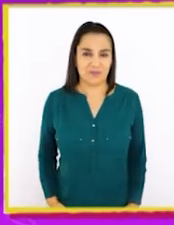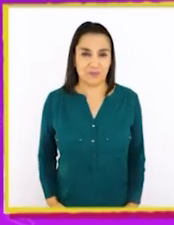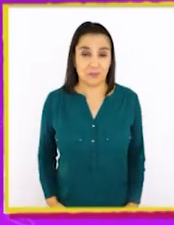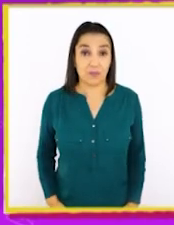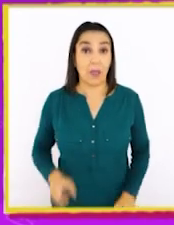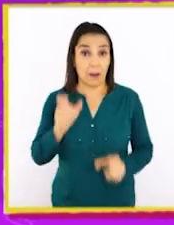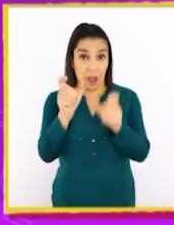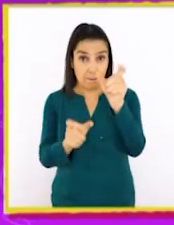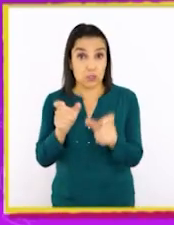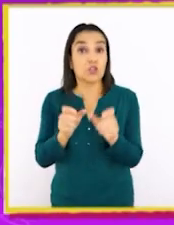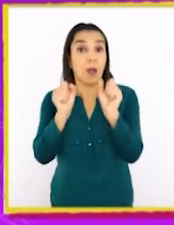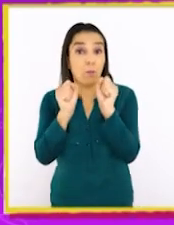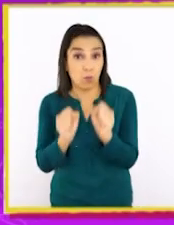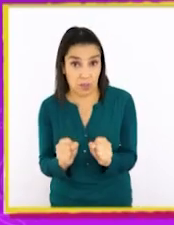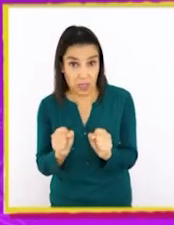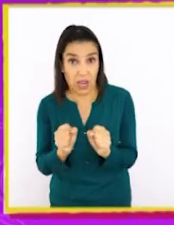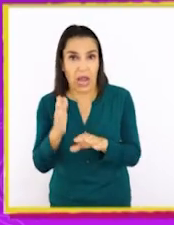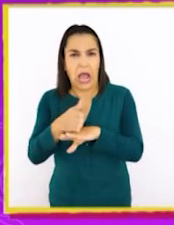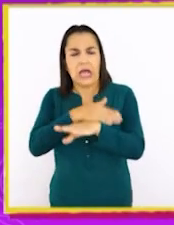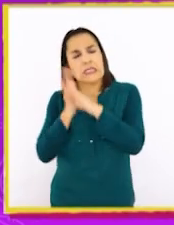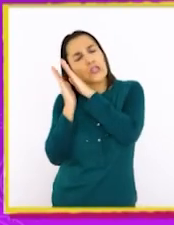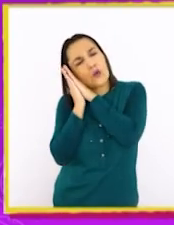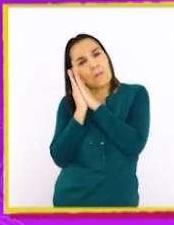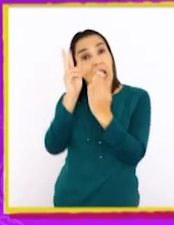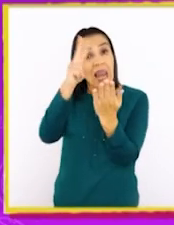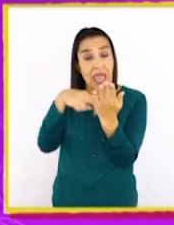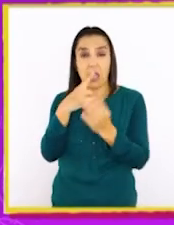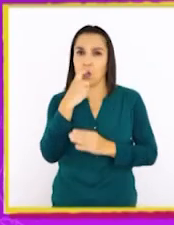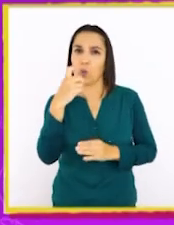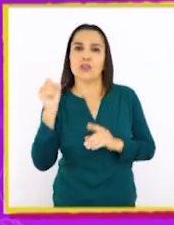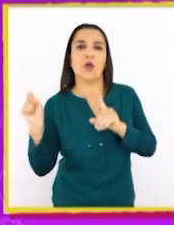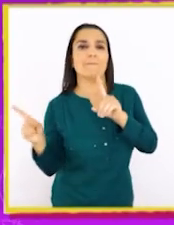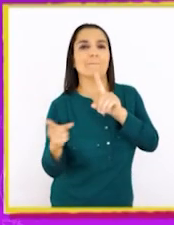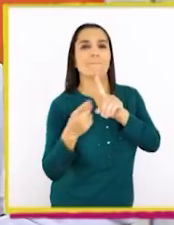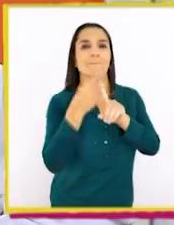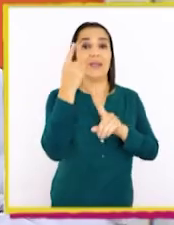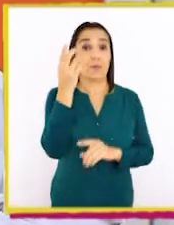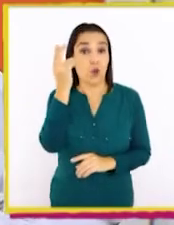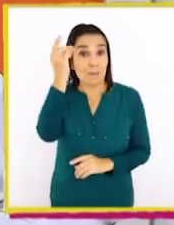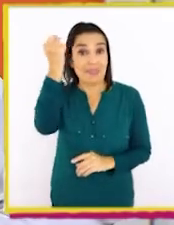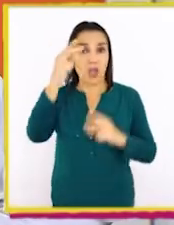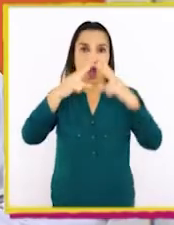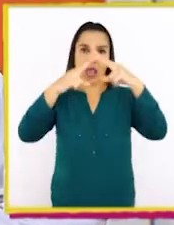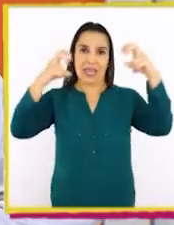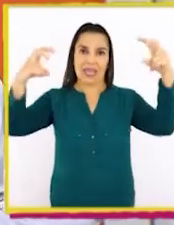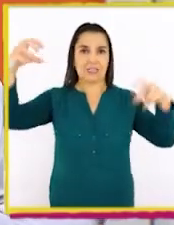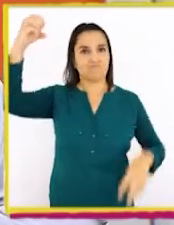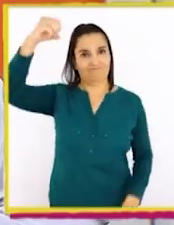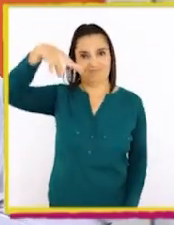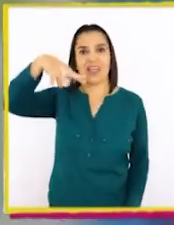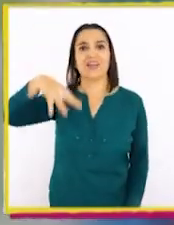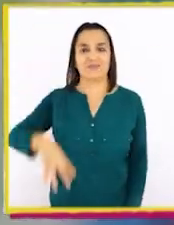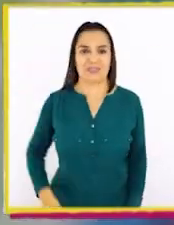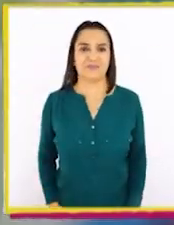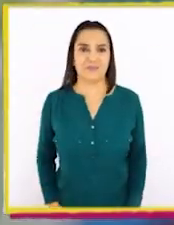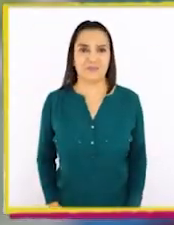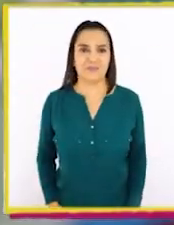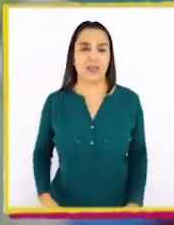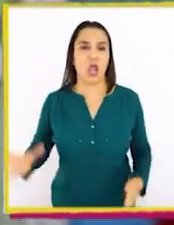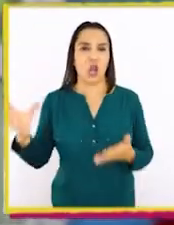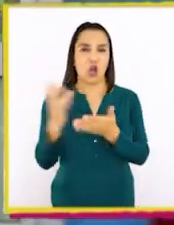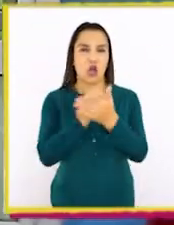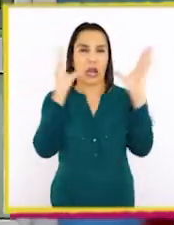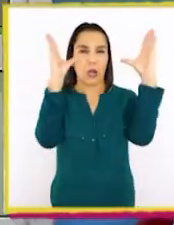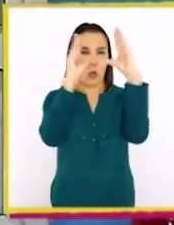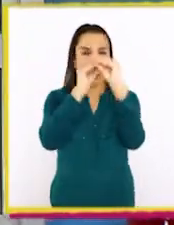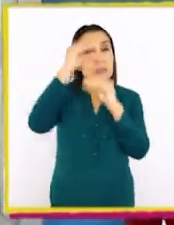personas pudieran leer cuentos antes de dormir, primero se tuvo que inventar la electricidad y las lámparas. Para tener